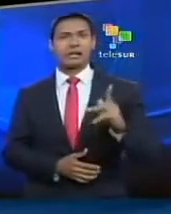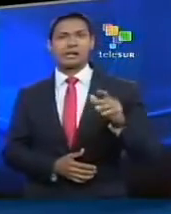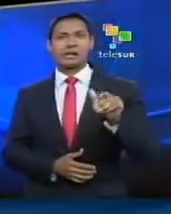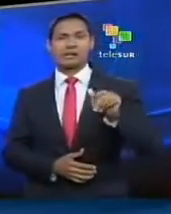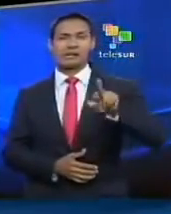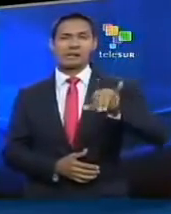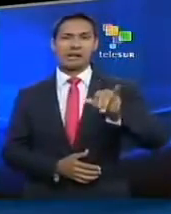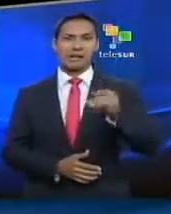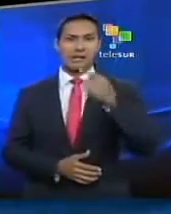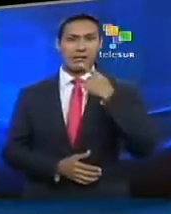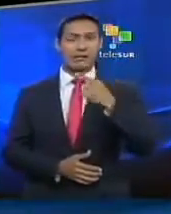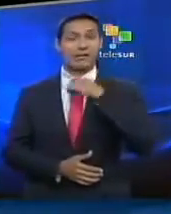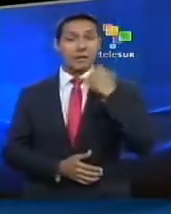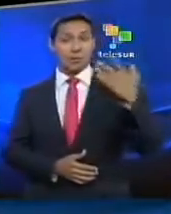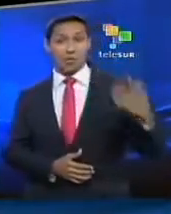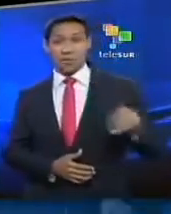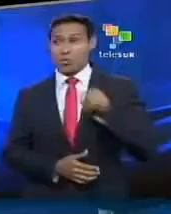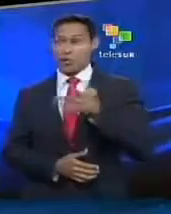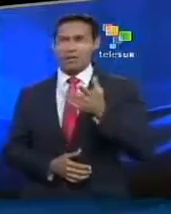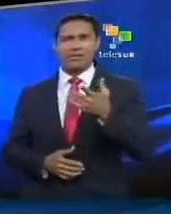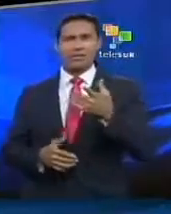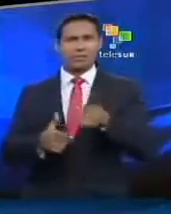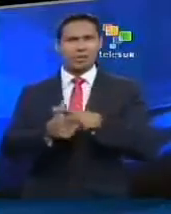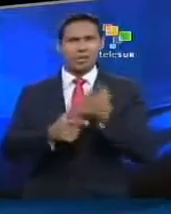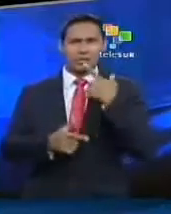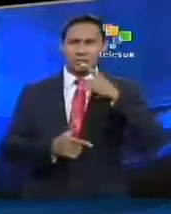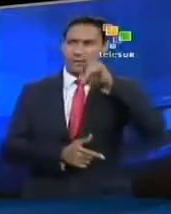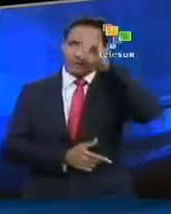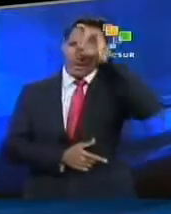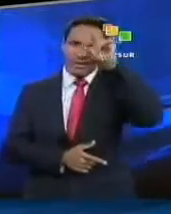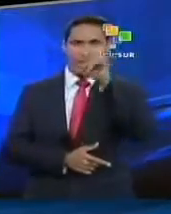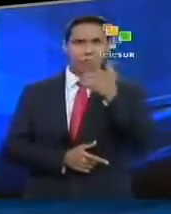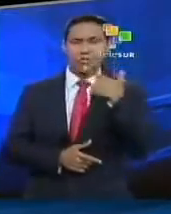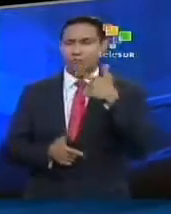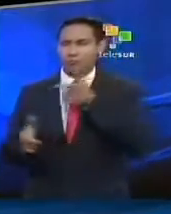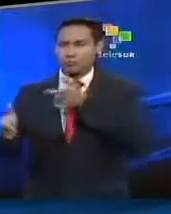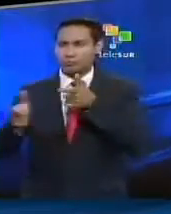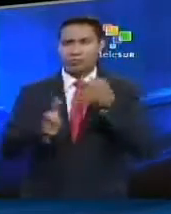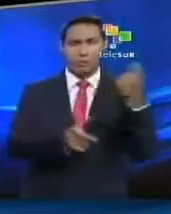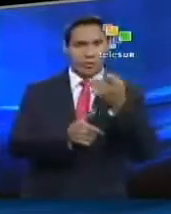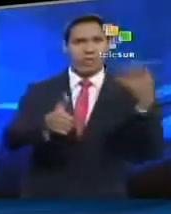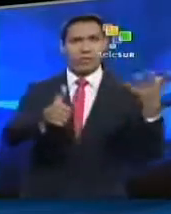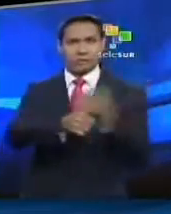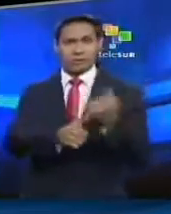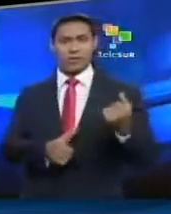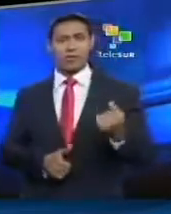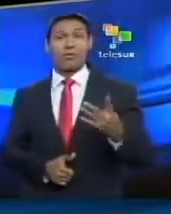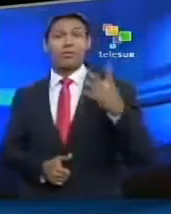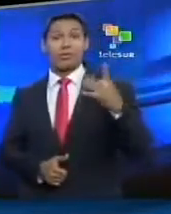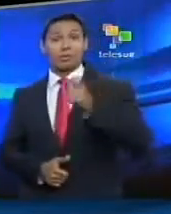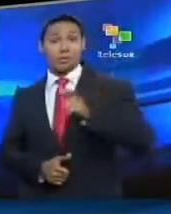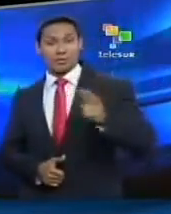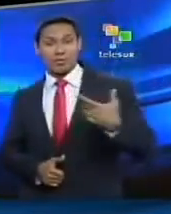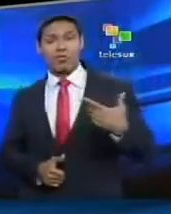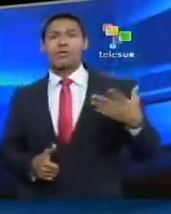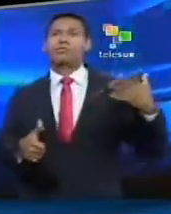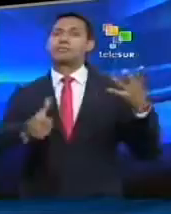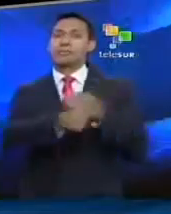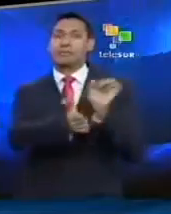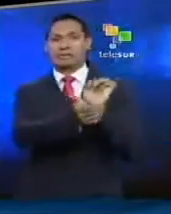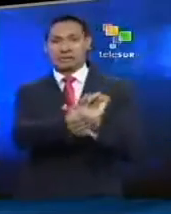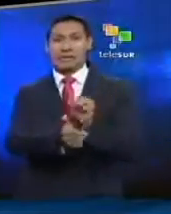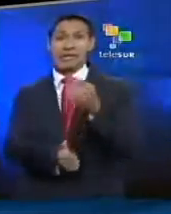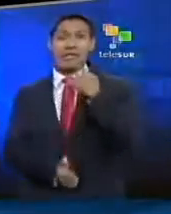trata de Kamir Ahmed Issam al-Sisi, quien falleció en una redada de las fuerzas de seguridad egipcias en la capital. Otras cuatro